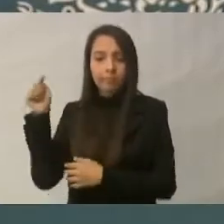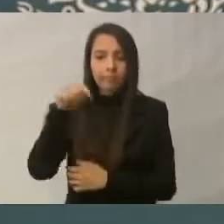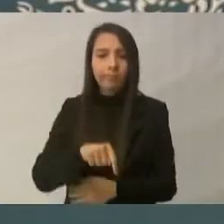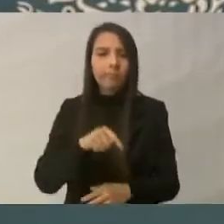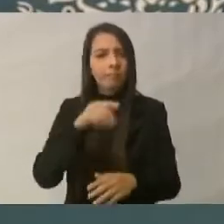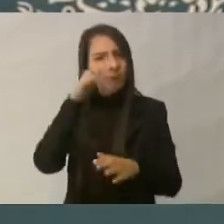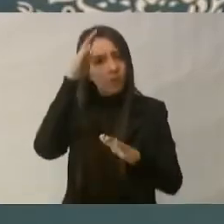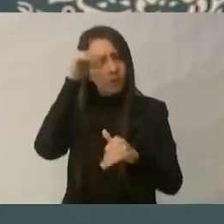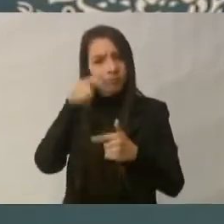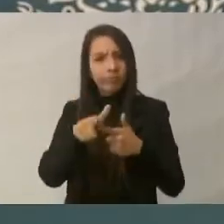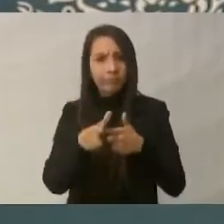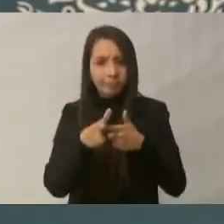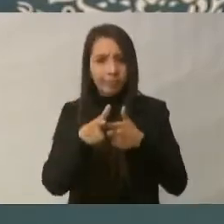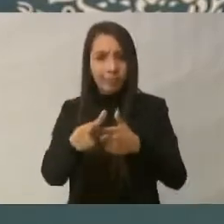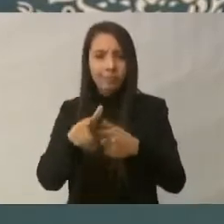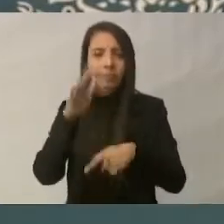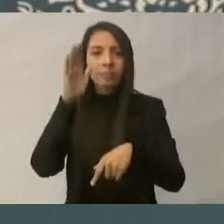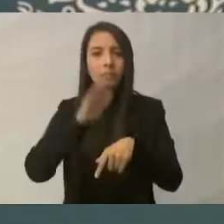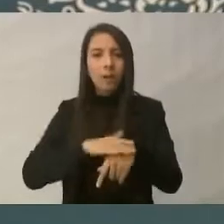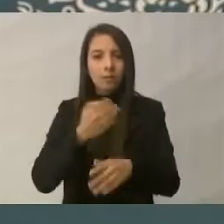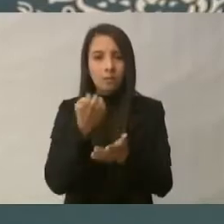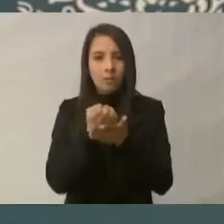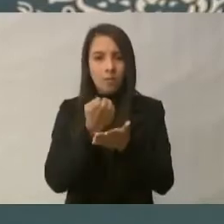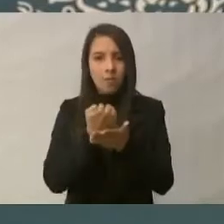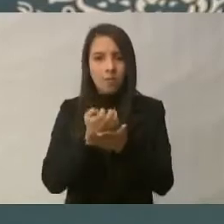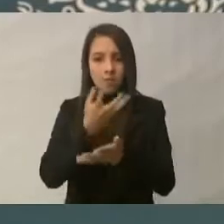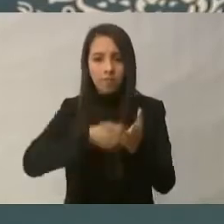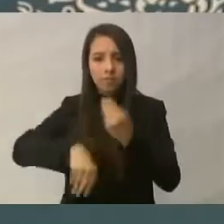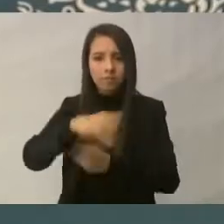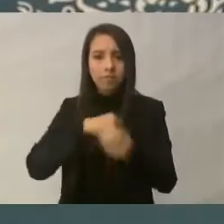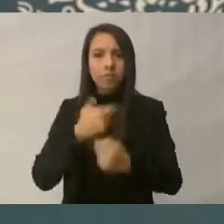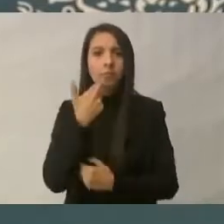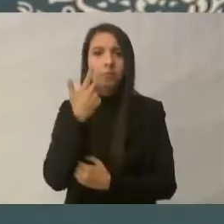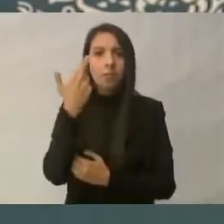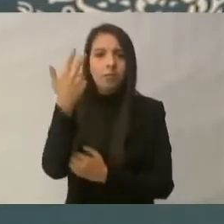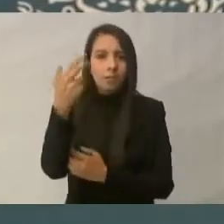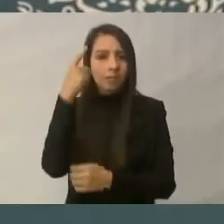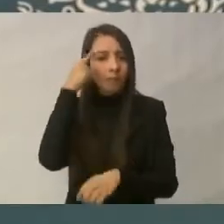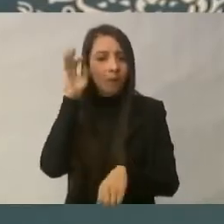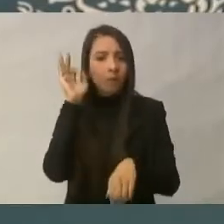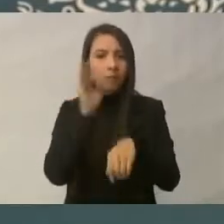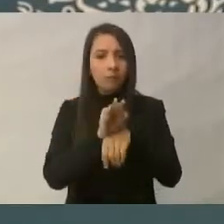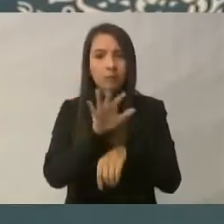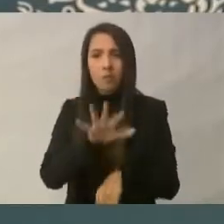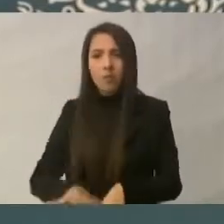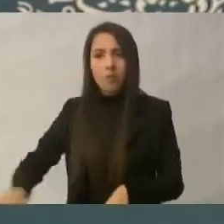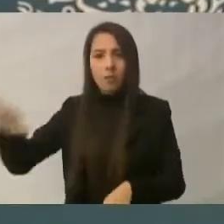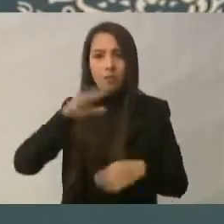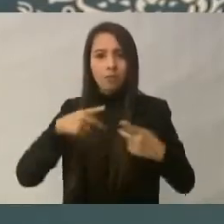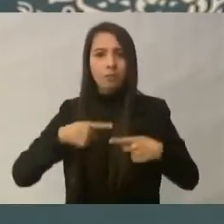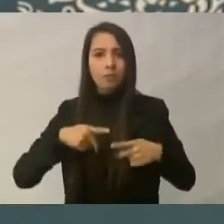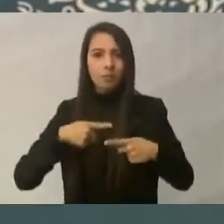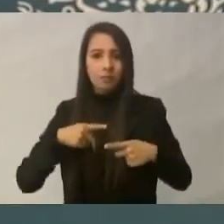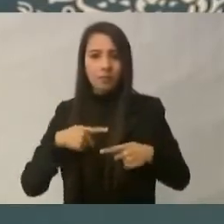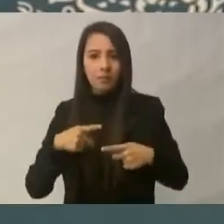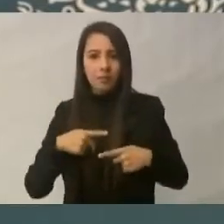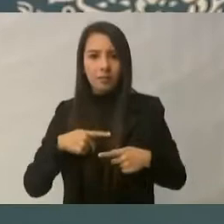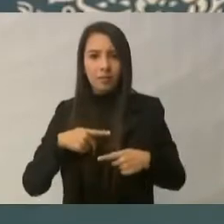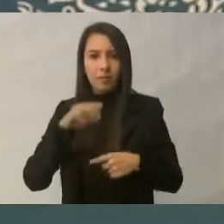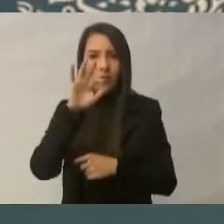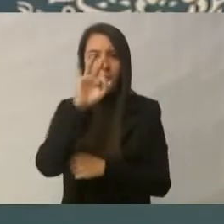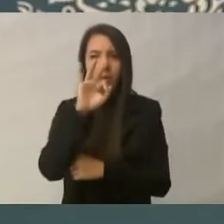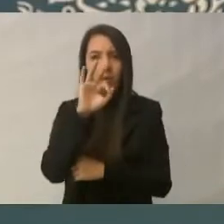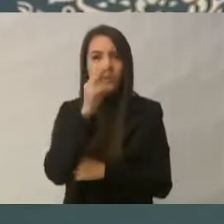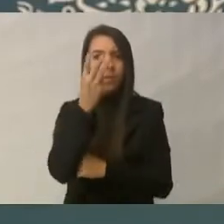potenciar la actividad económica para beneficio de todos los habitantes de los 43 municipios que integran